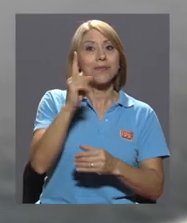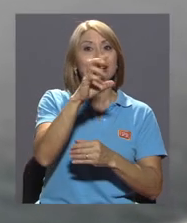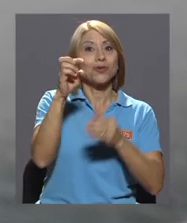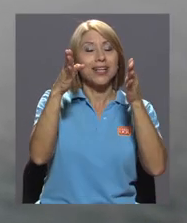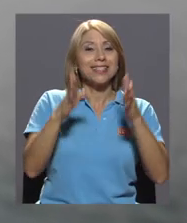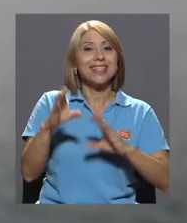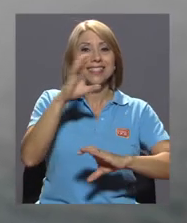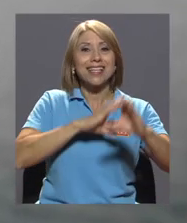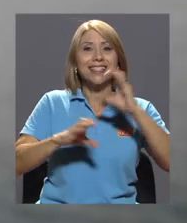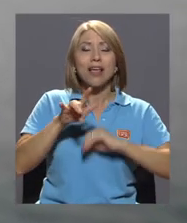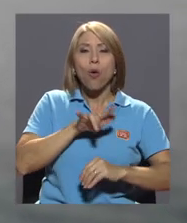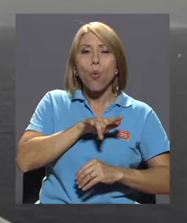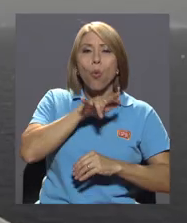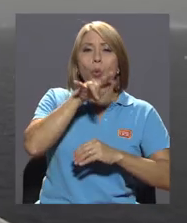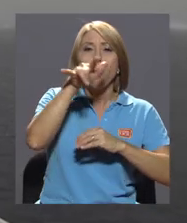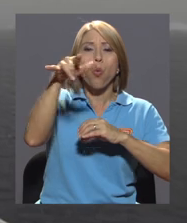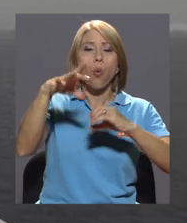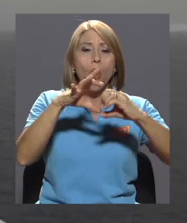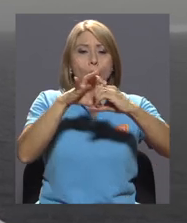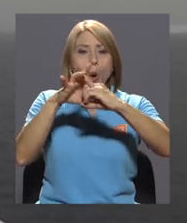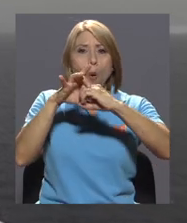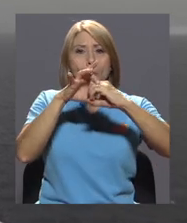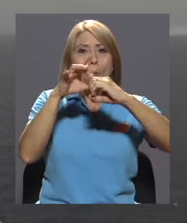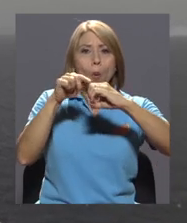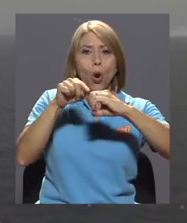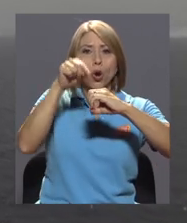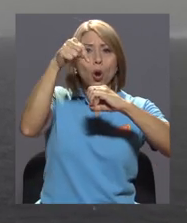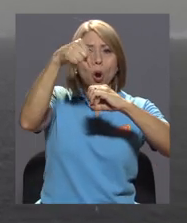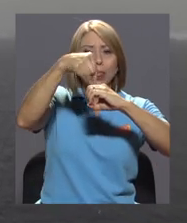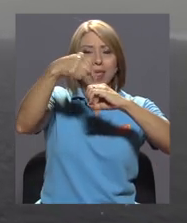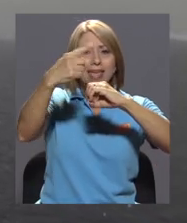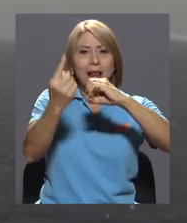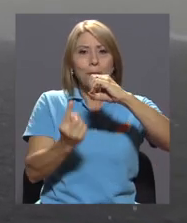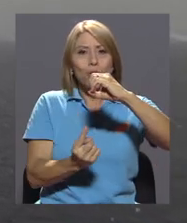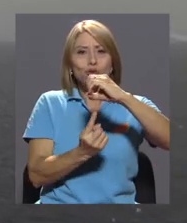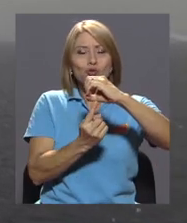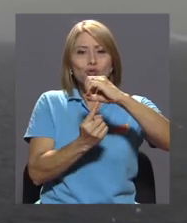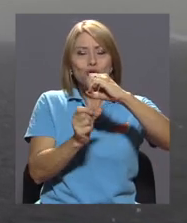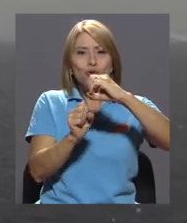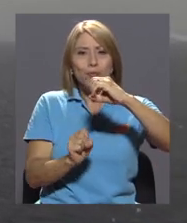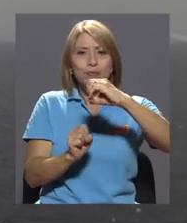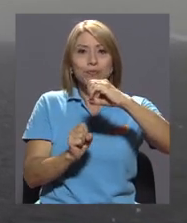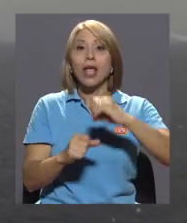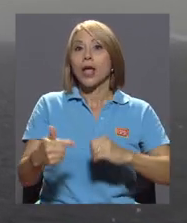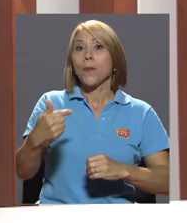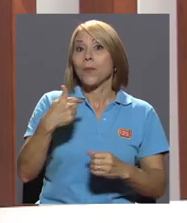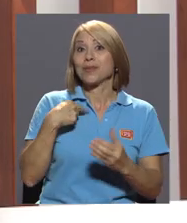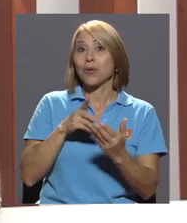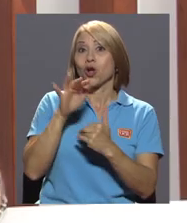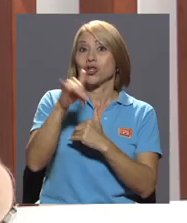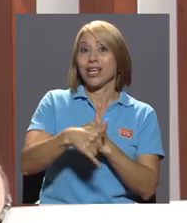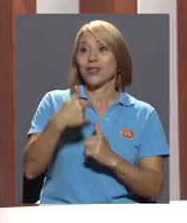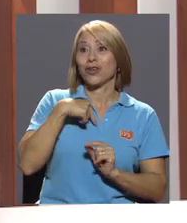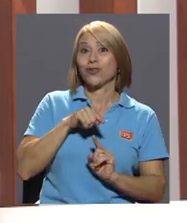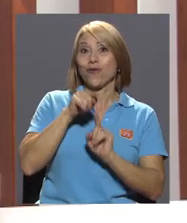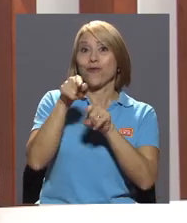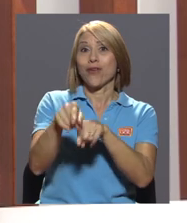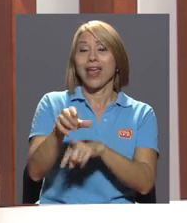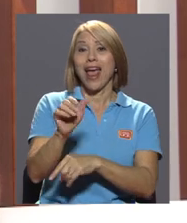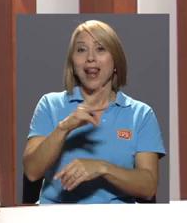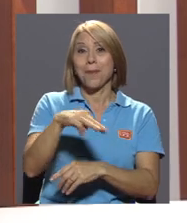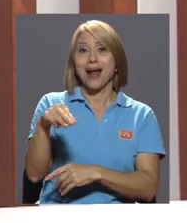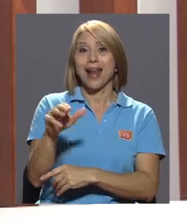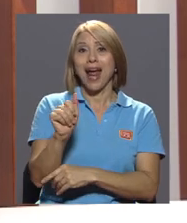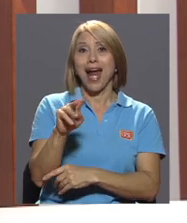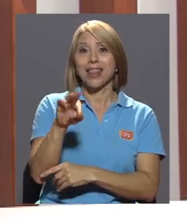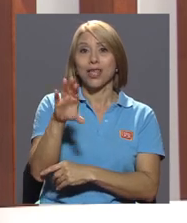en viajar al polo norte y al polo sur. El proyecto inicial que me llevó al Ártico fue durante mis estudios